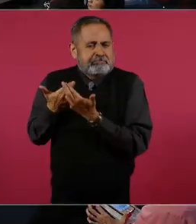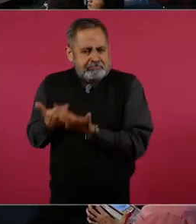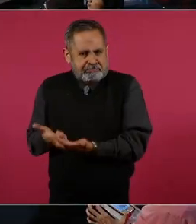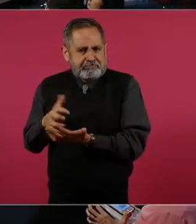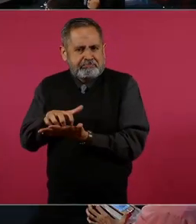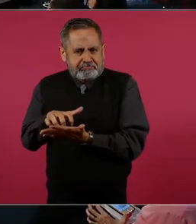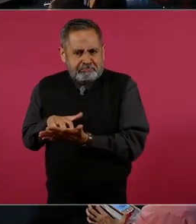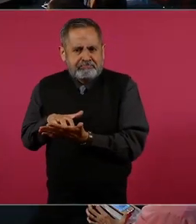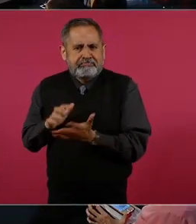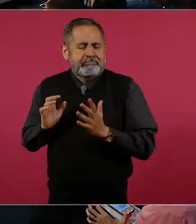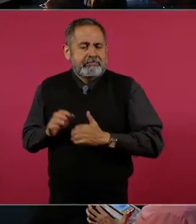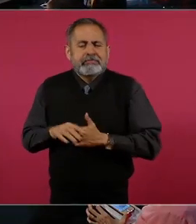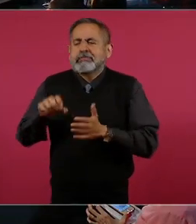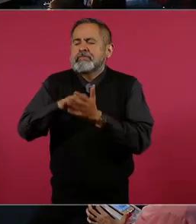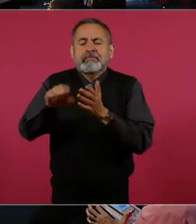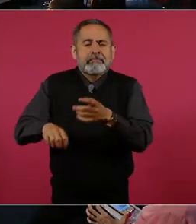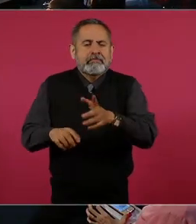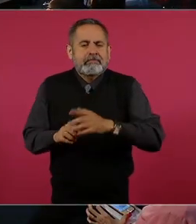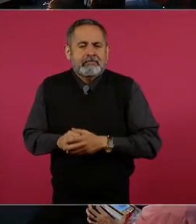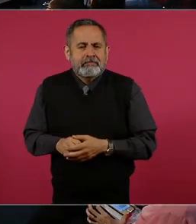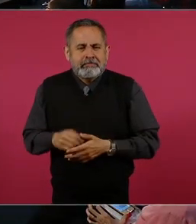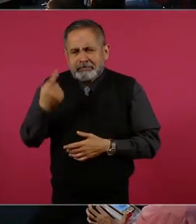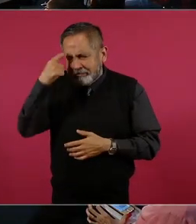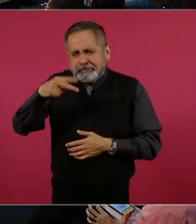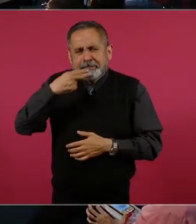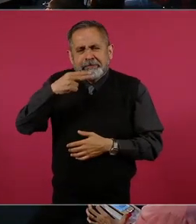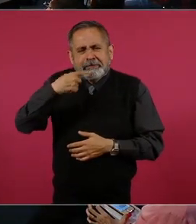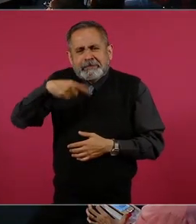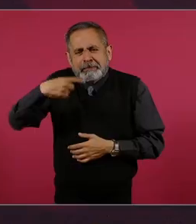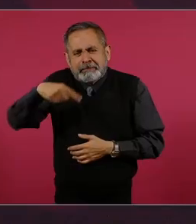Por ejemplo, ¿de qué sirve